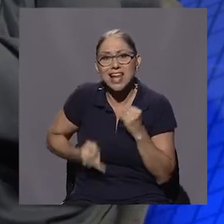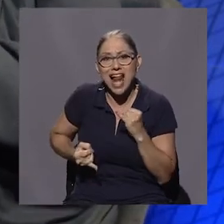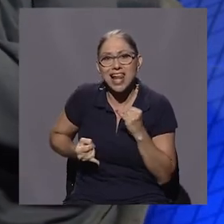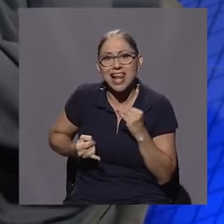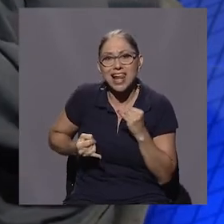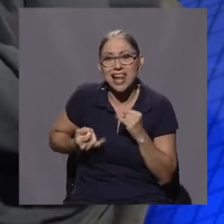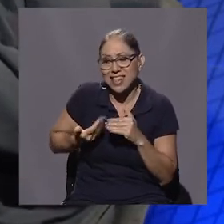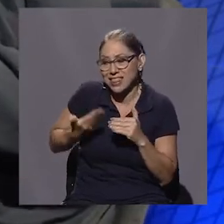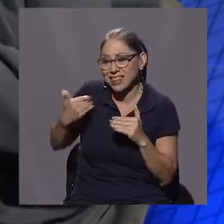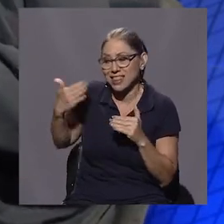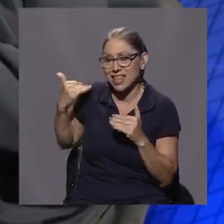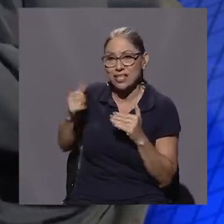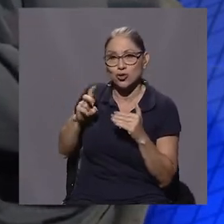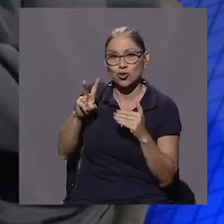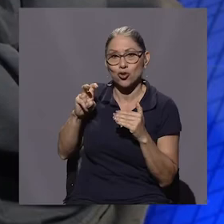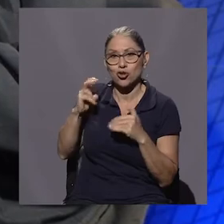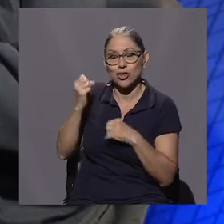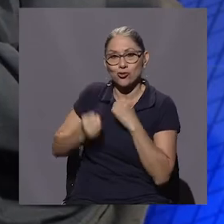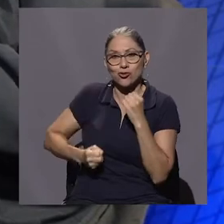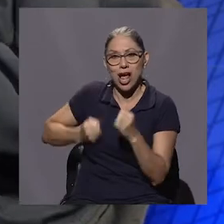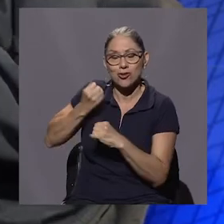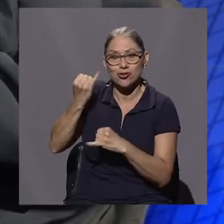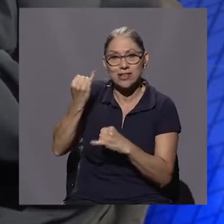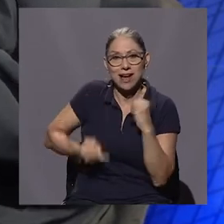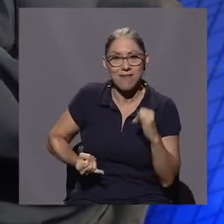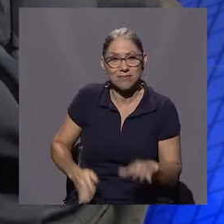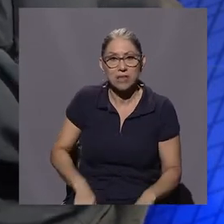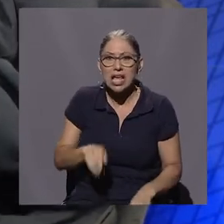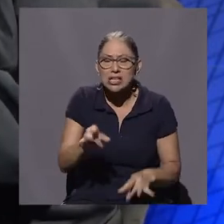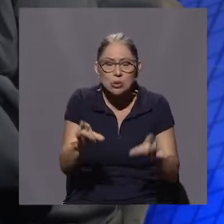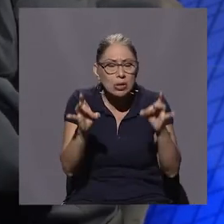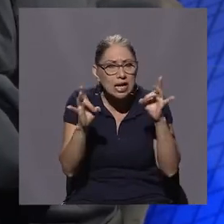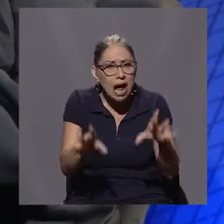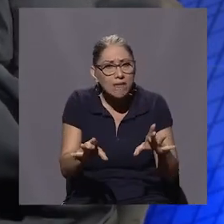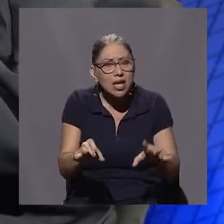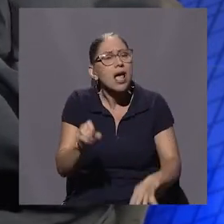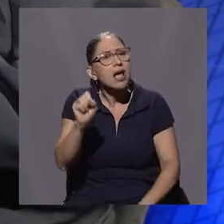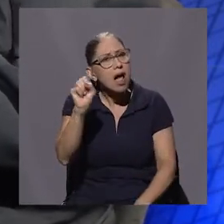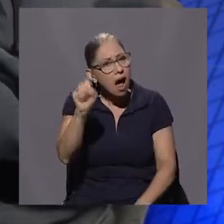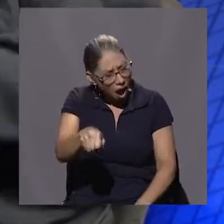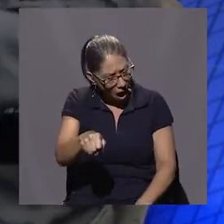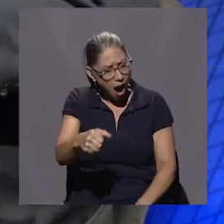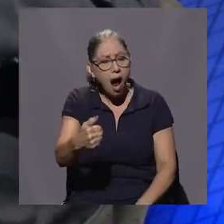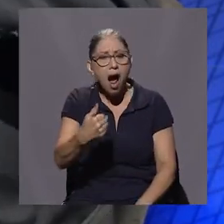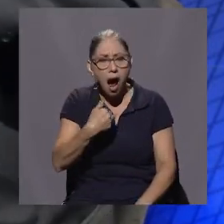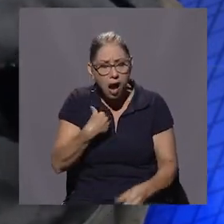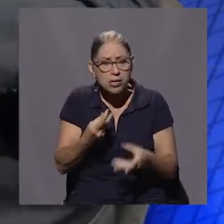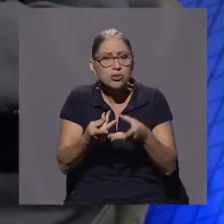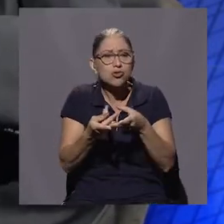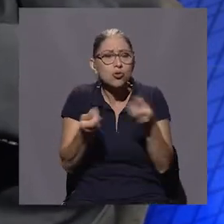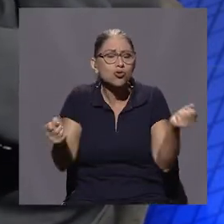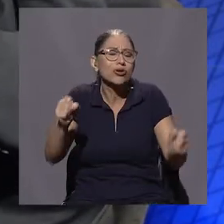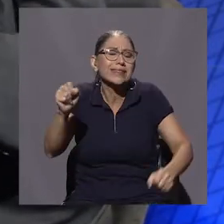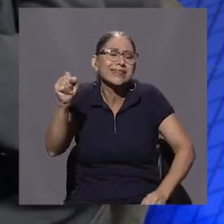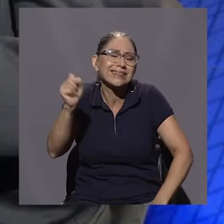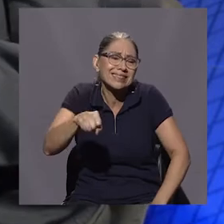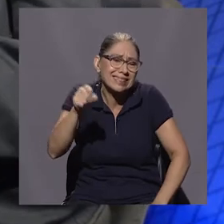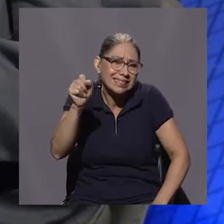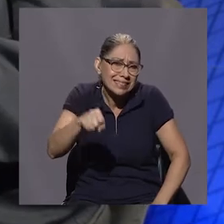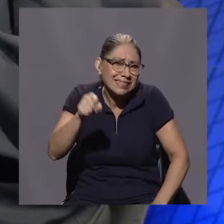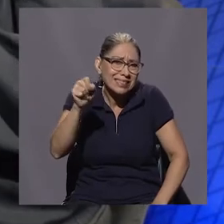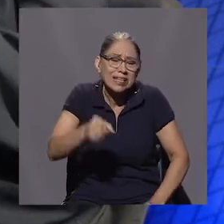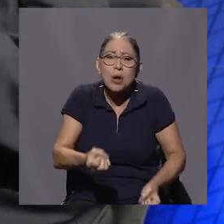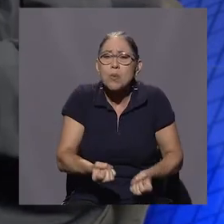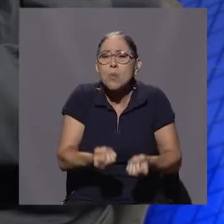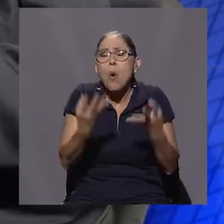Y eso es lo más grave. Hay soluciones, por supuesto. Hay cualquier cantidad